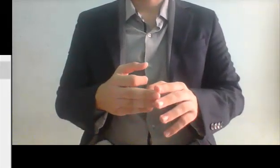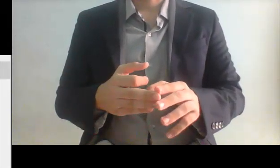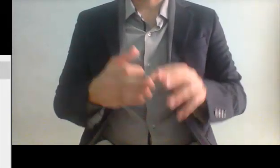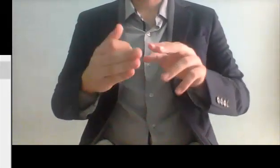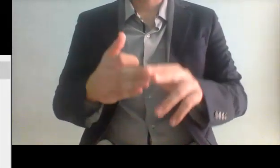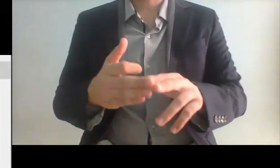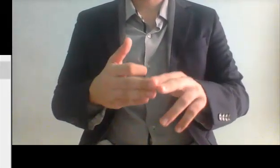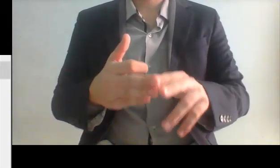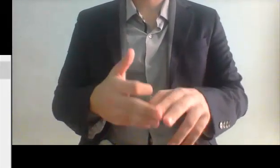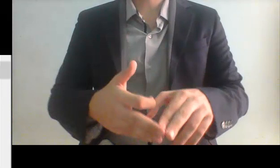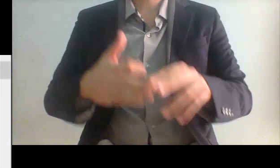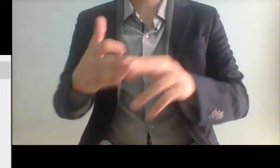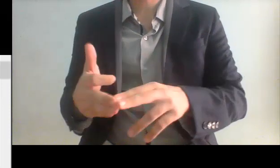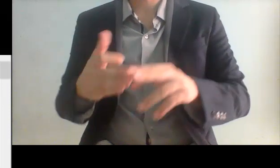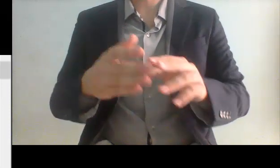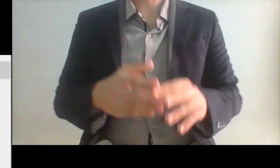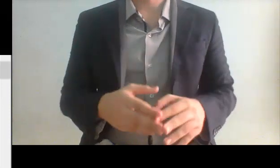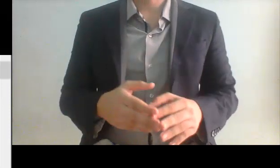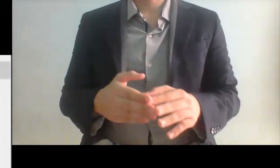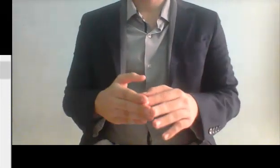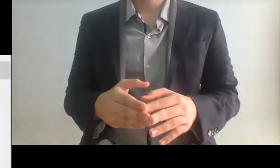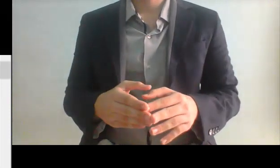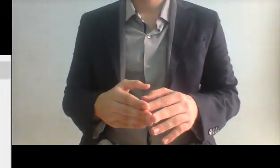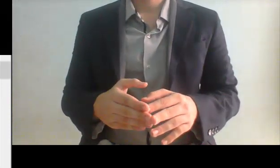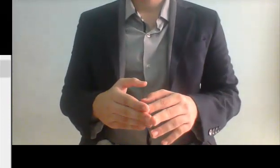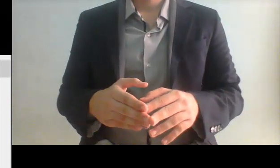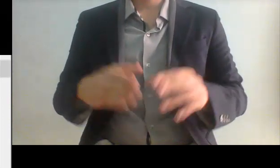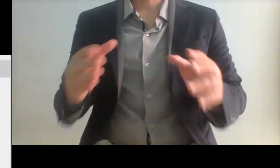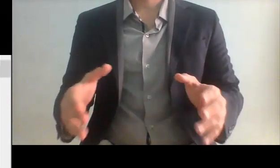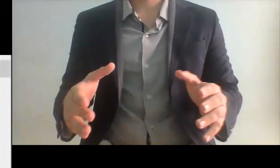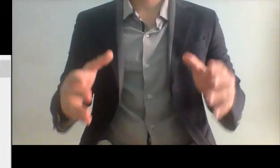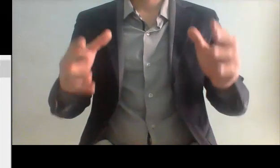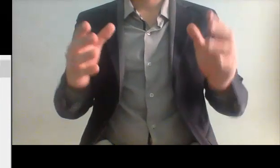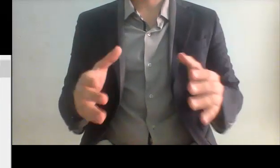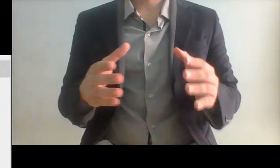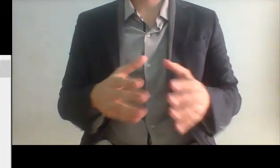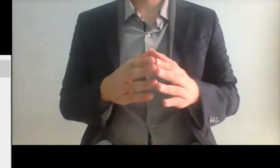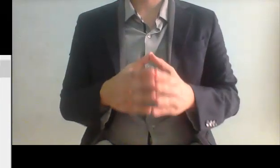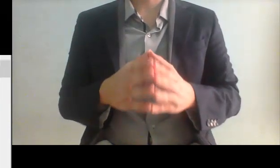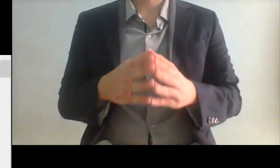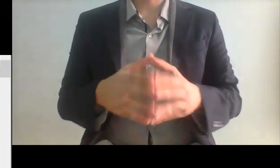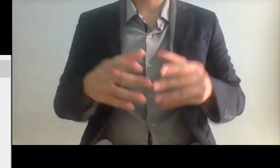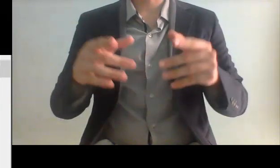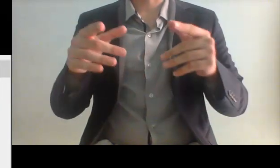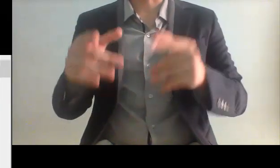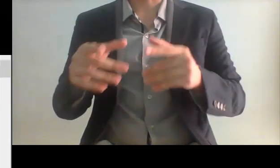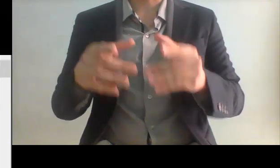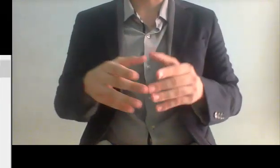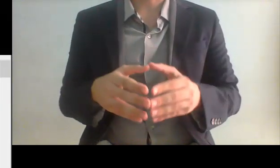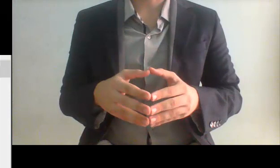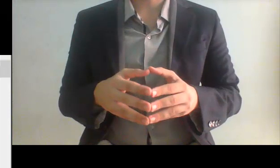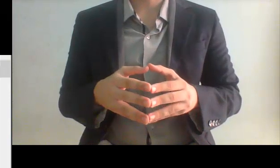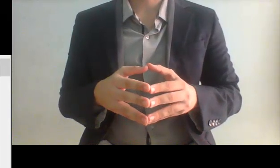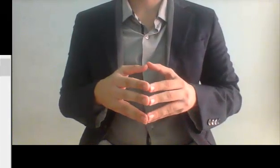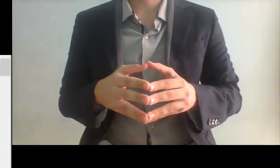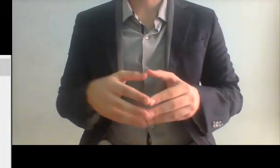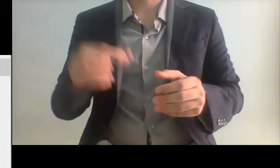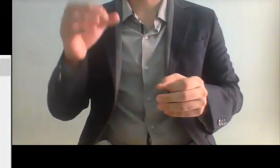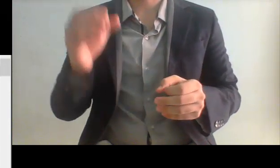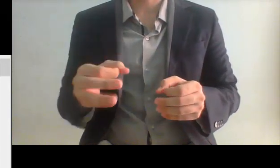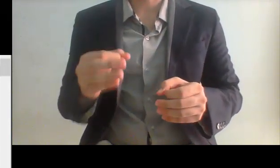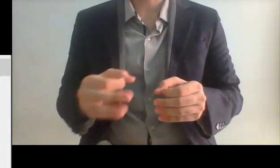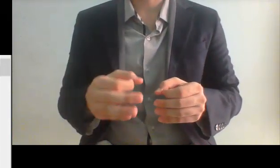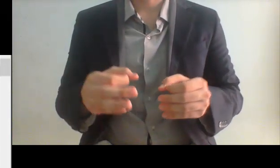a los pobres crearon más pobres entonces creo que es buena noticia ver cómo estos desgraciados se van a ir